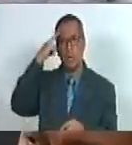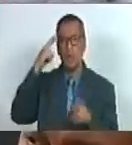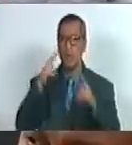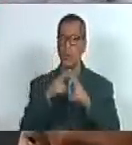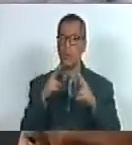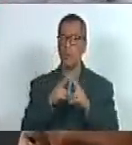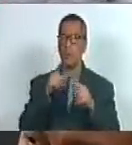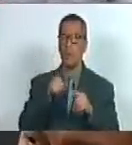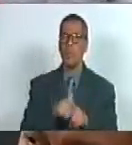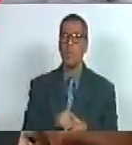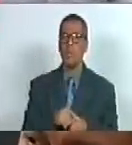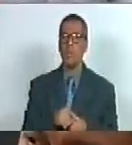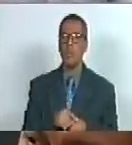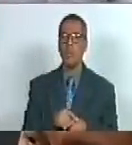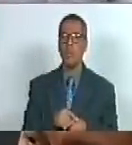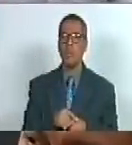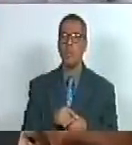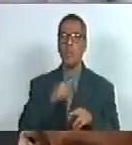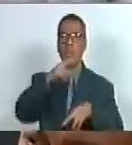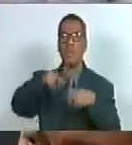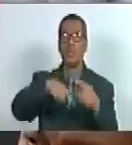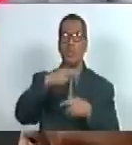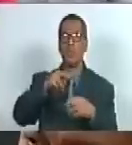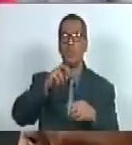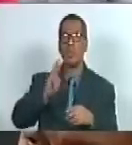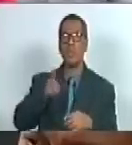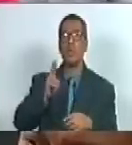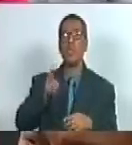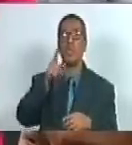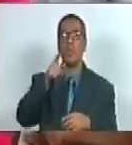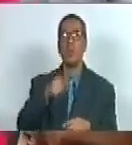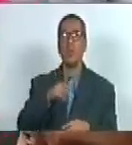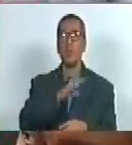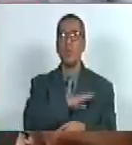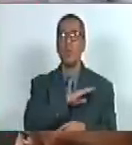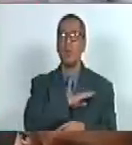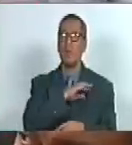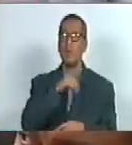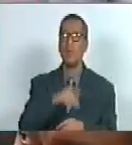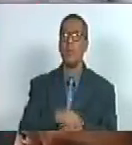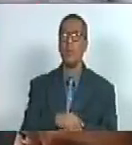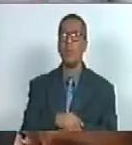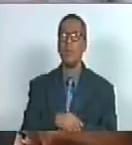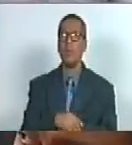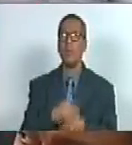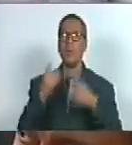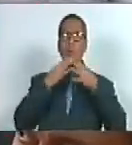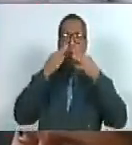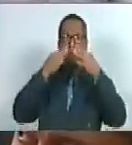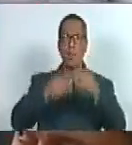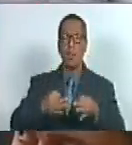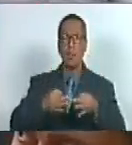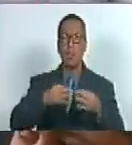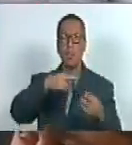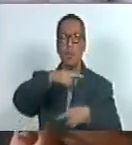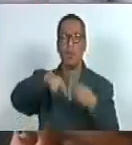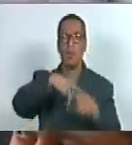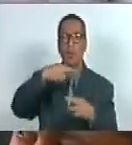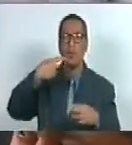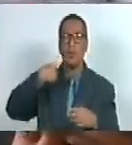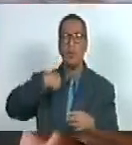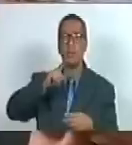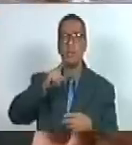de la revolución haitiana para mí la verdadera revolución del siglo